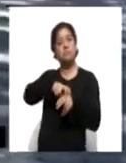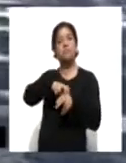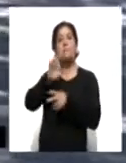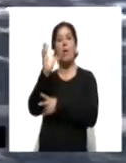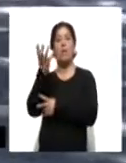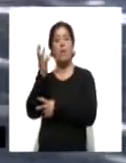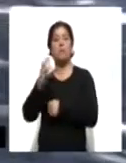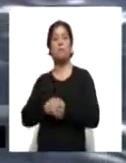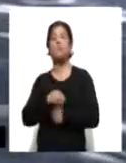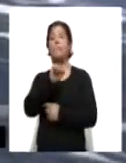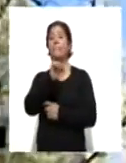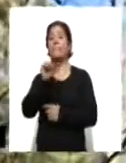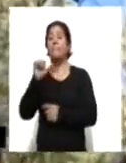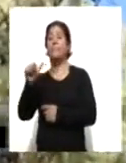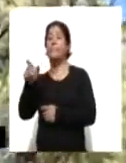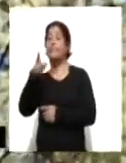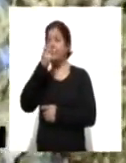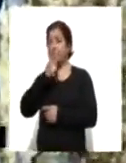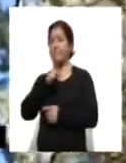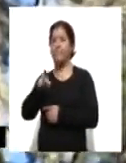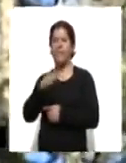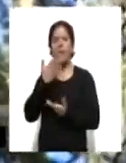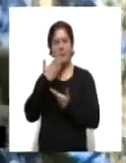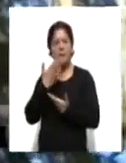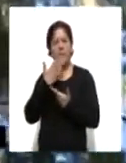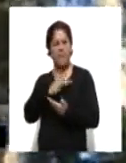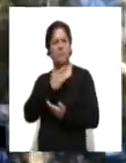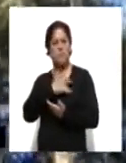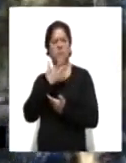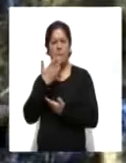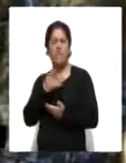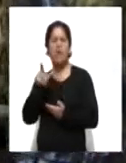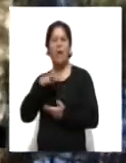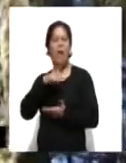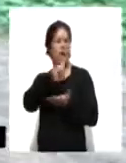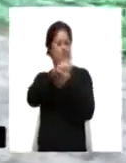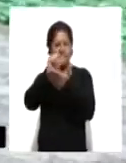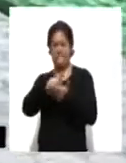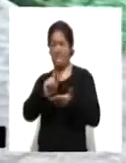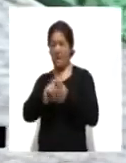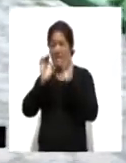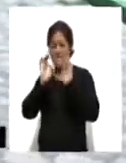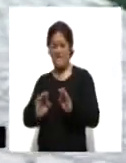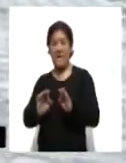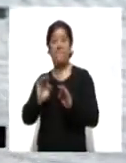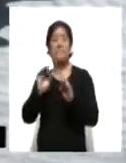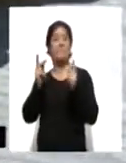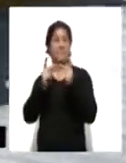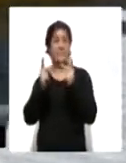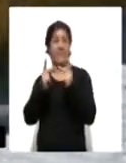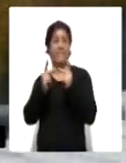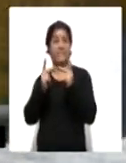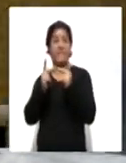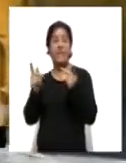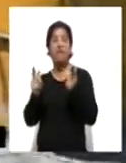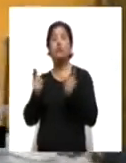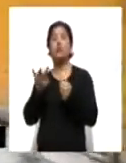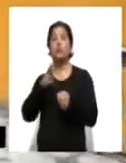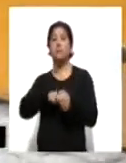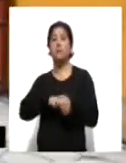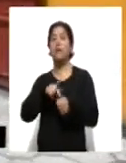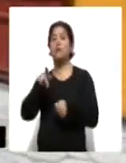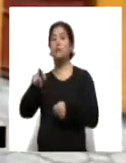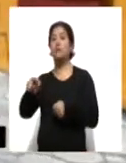reporta que el estado de salud de la paciente es estable, se le practicó el aseo quirúrgico correspondiente y que las heridas que presenta no